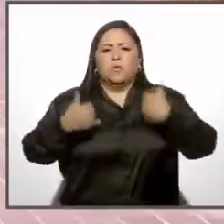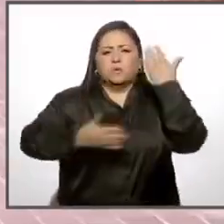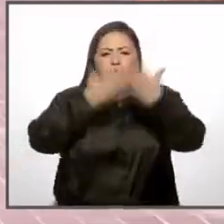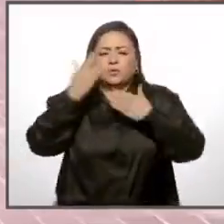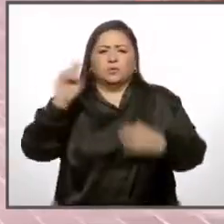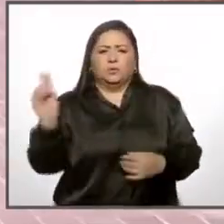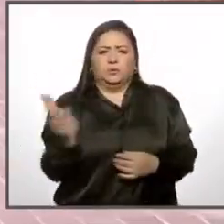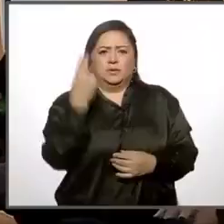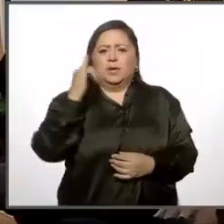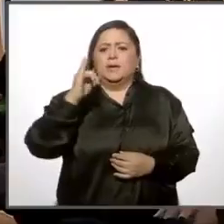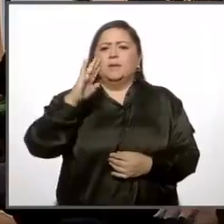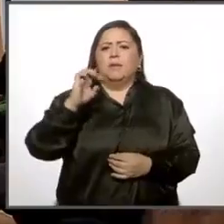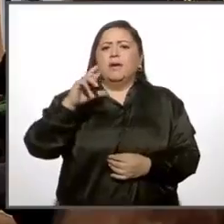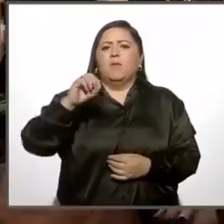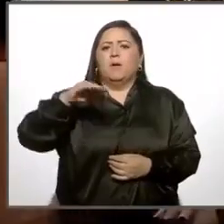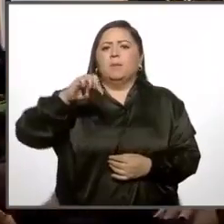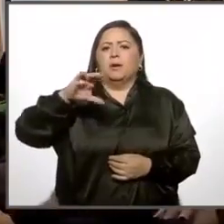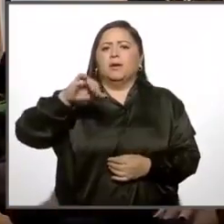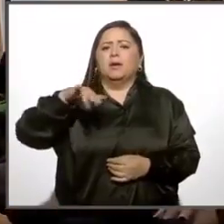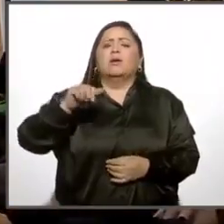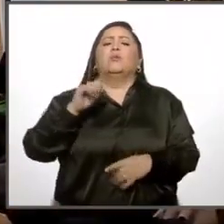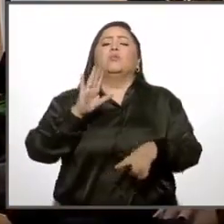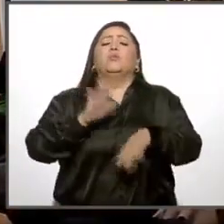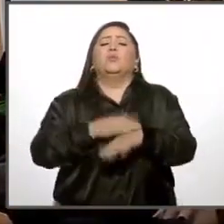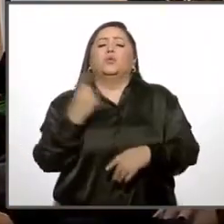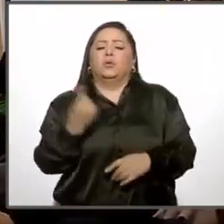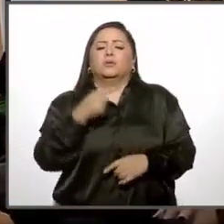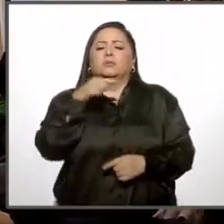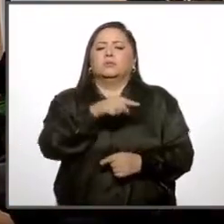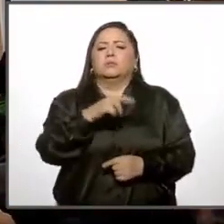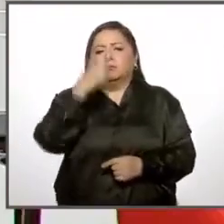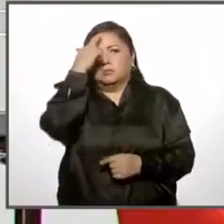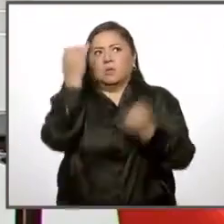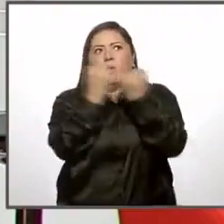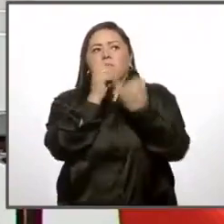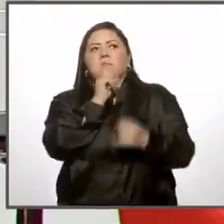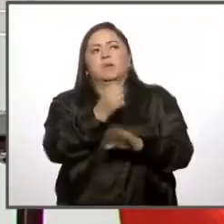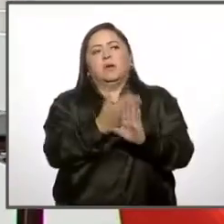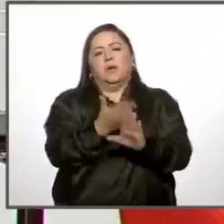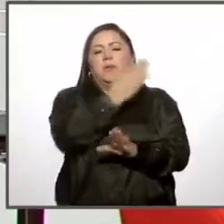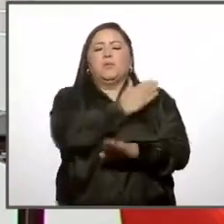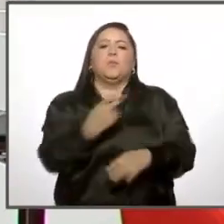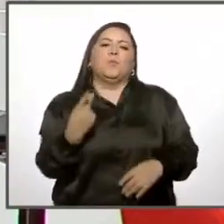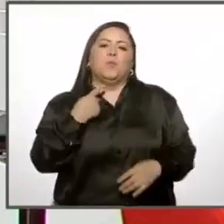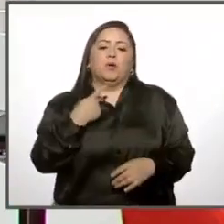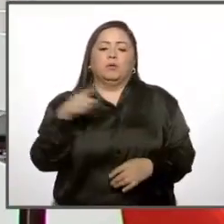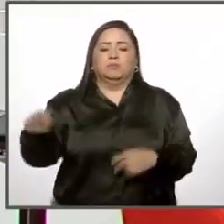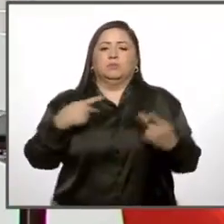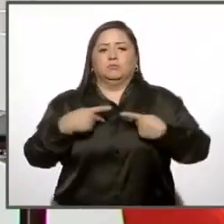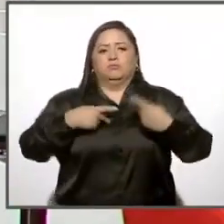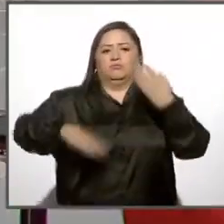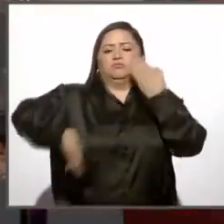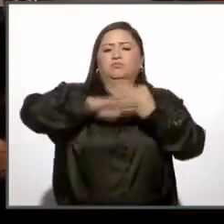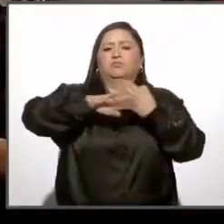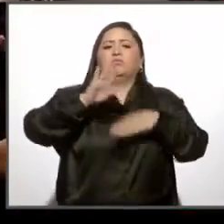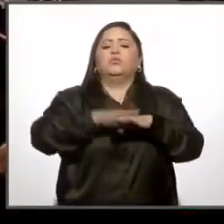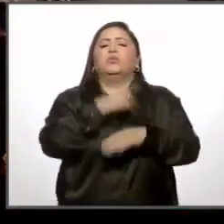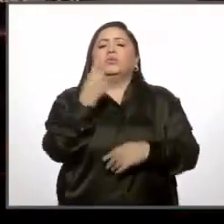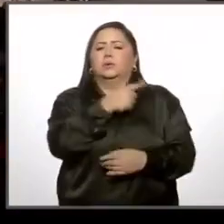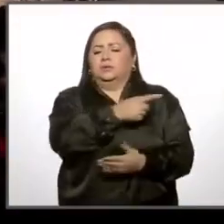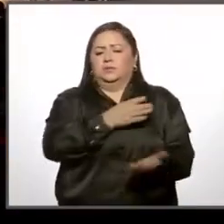la Universidad Iberoamericana por reproducir prácticas de la vieja política. Los estudiantes le criticaron haber